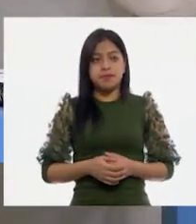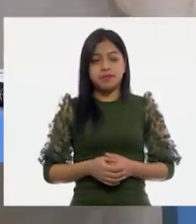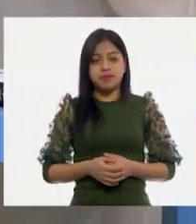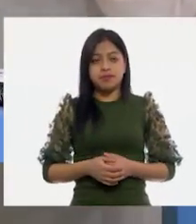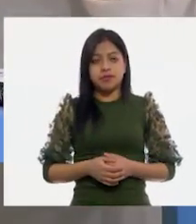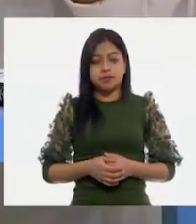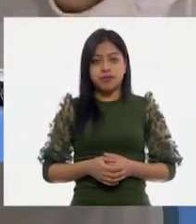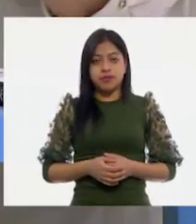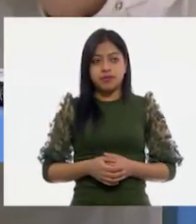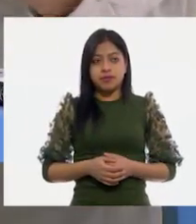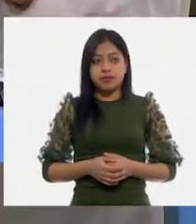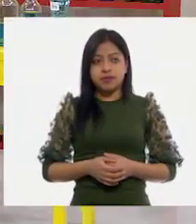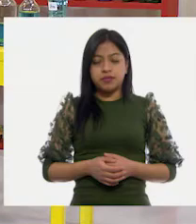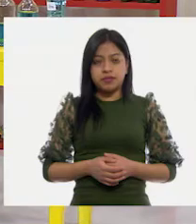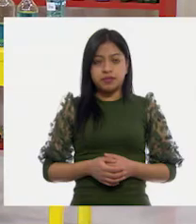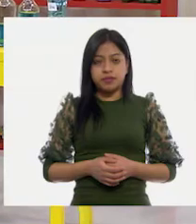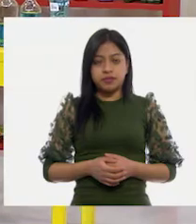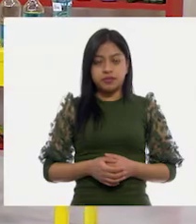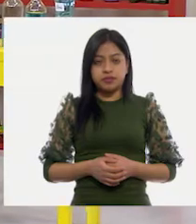Entonces lo voy a poner aquí.